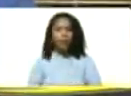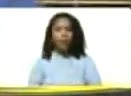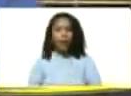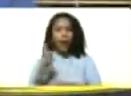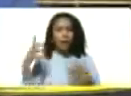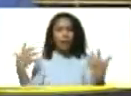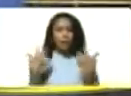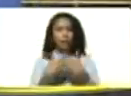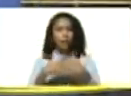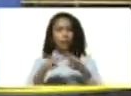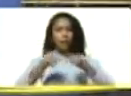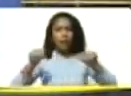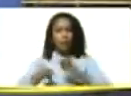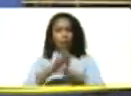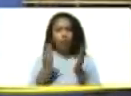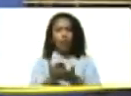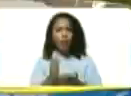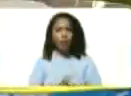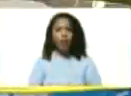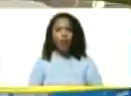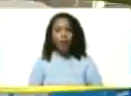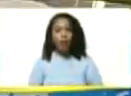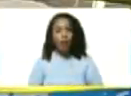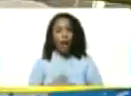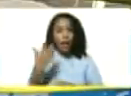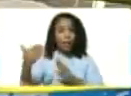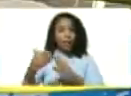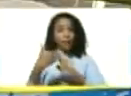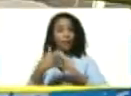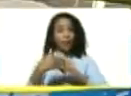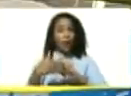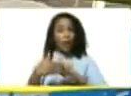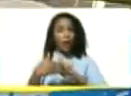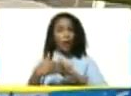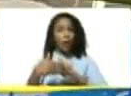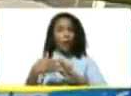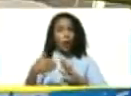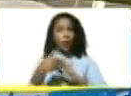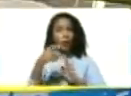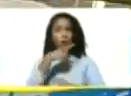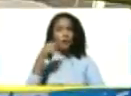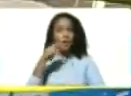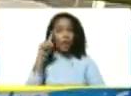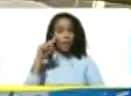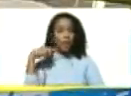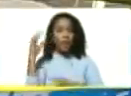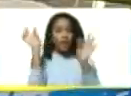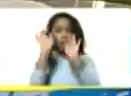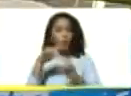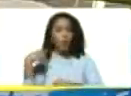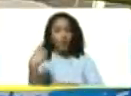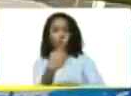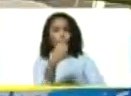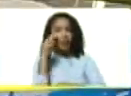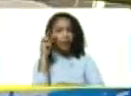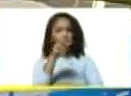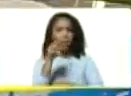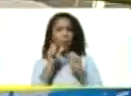conflicto geopolítico mundial, esta agresión contra Rusia, este efecto Búmeram de la economía se va a mantener.